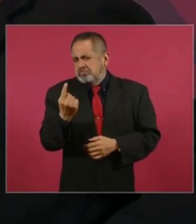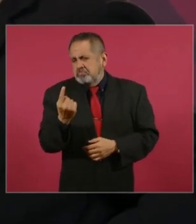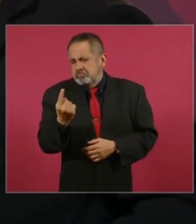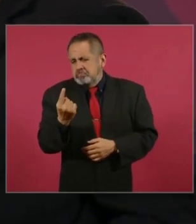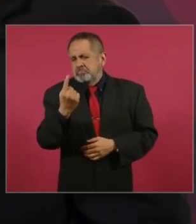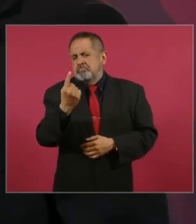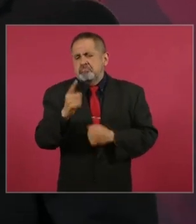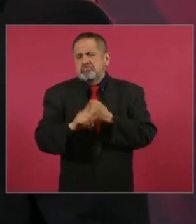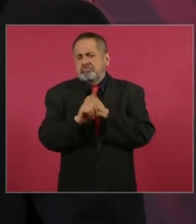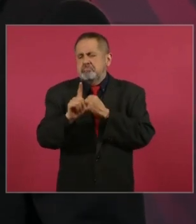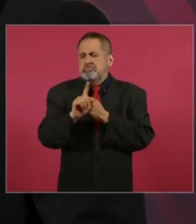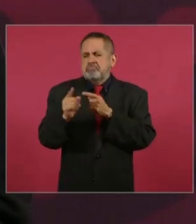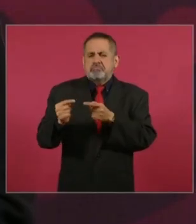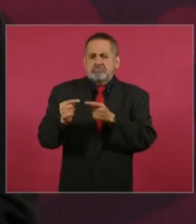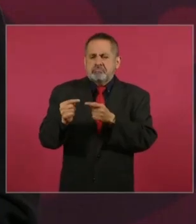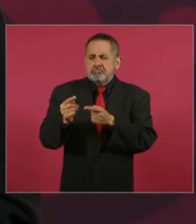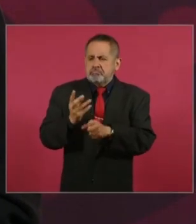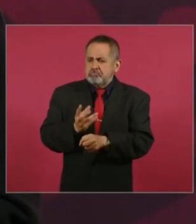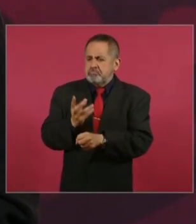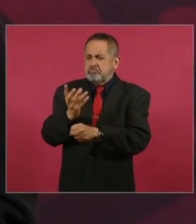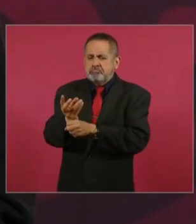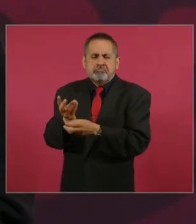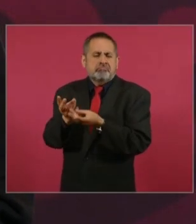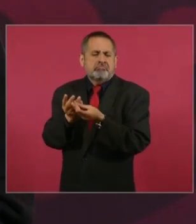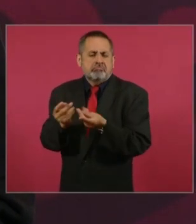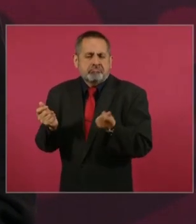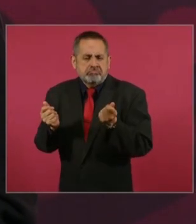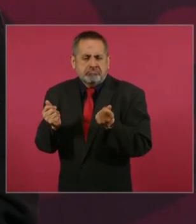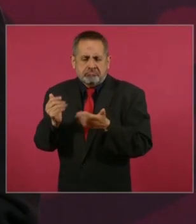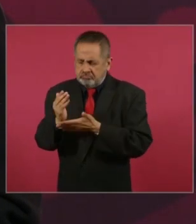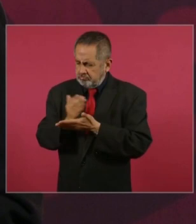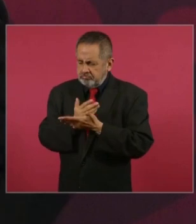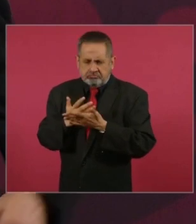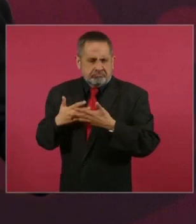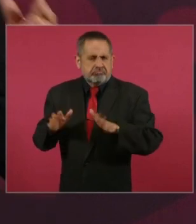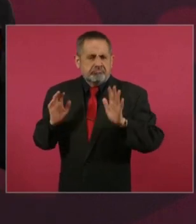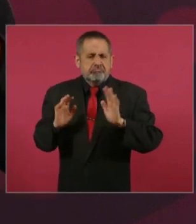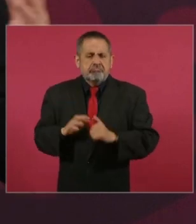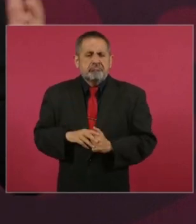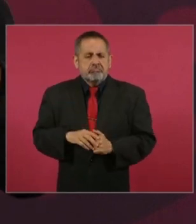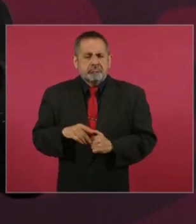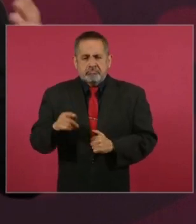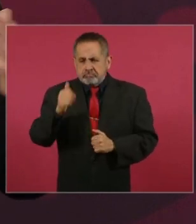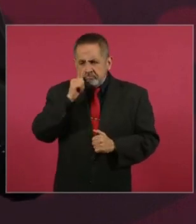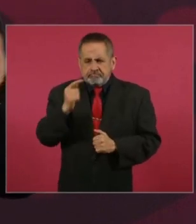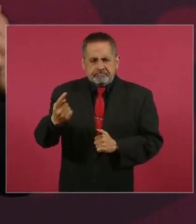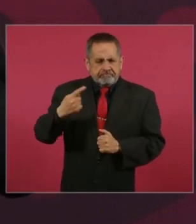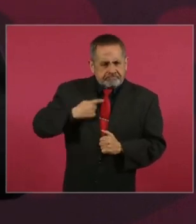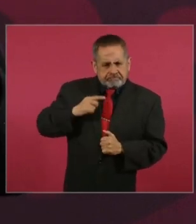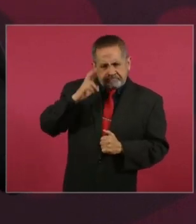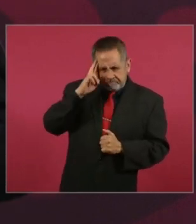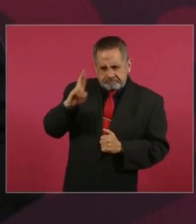y lo resolvimos. Por lo general hubo respeto